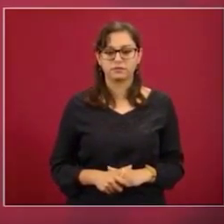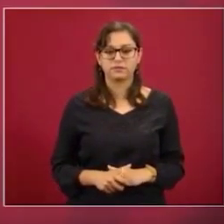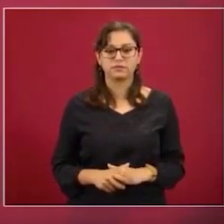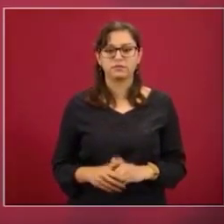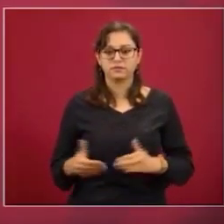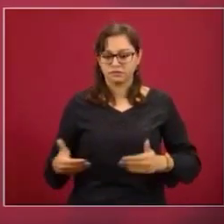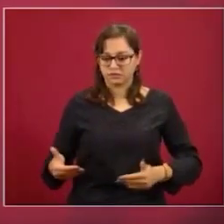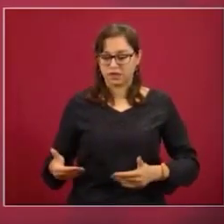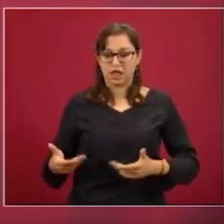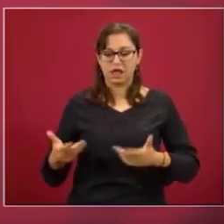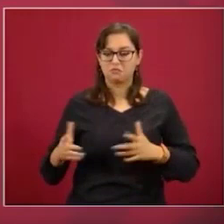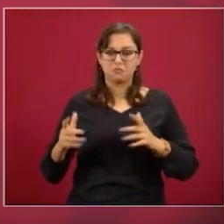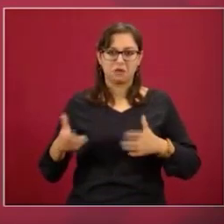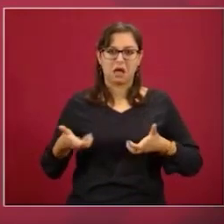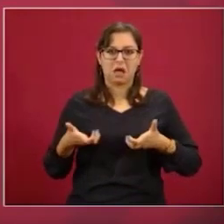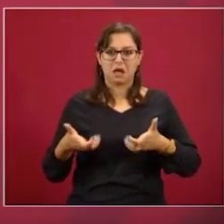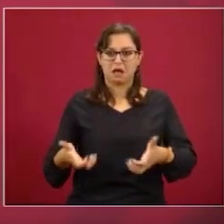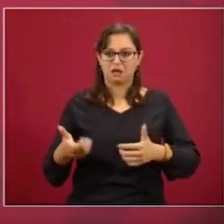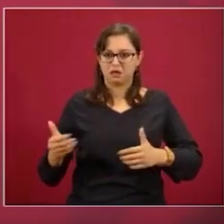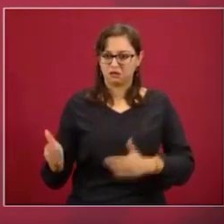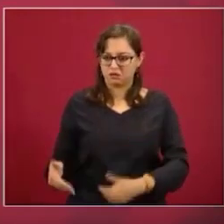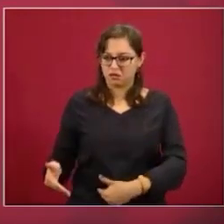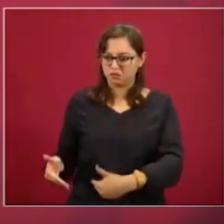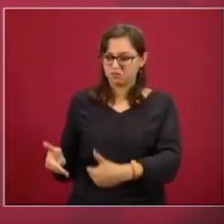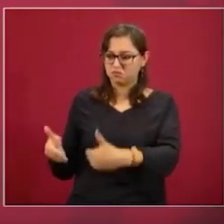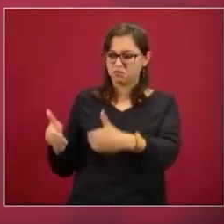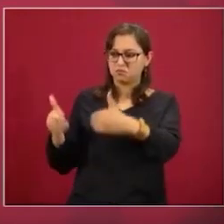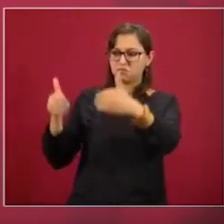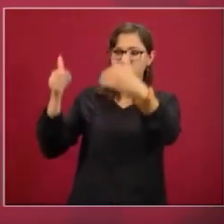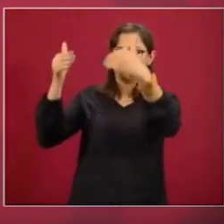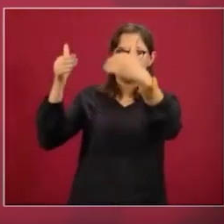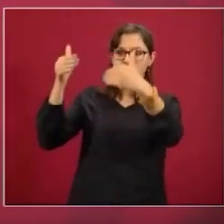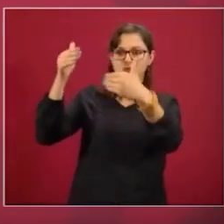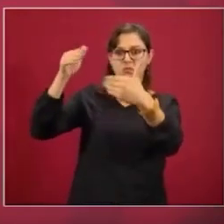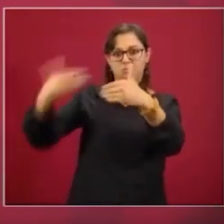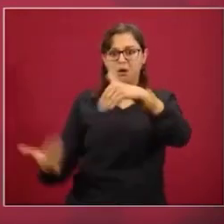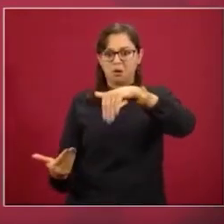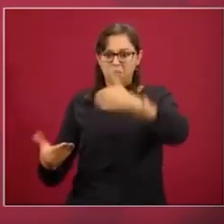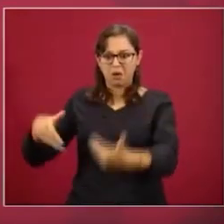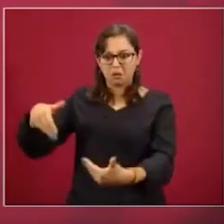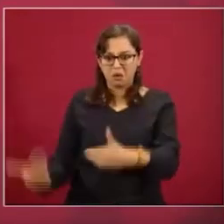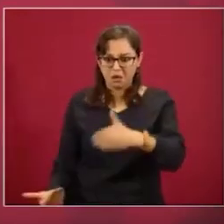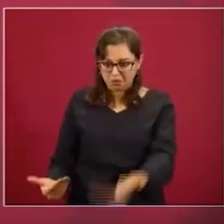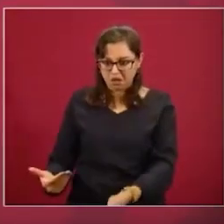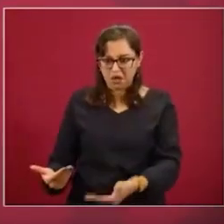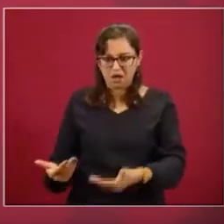bardas, se caían las bicicletas.